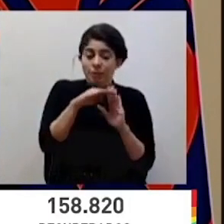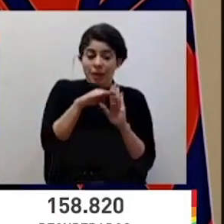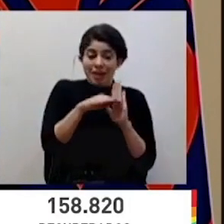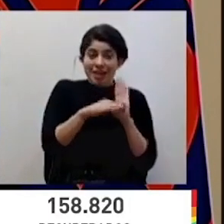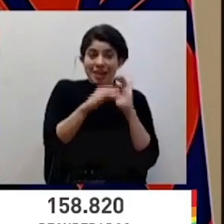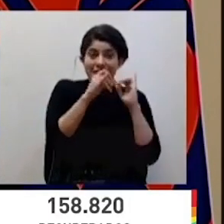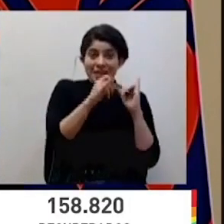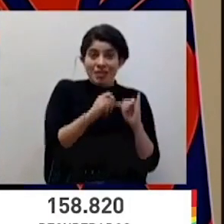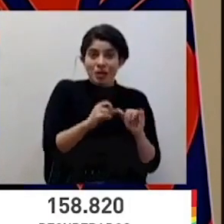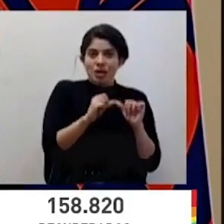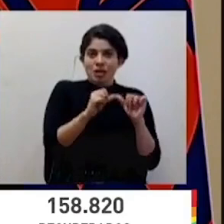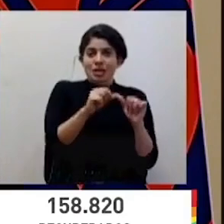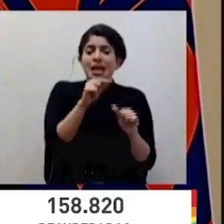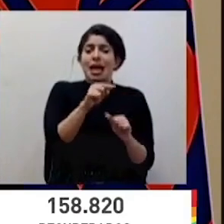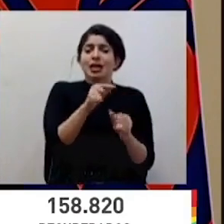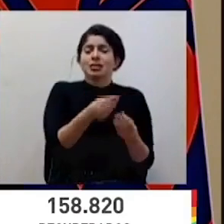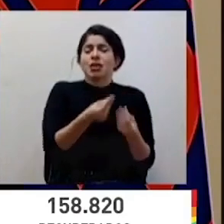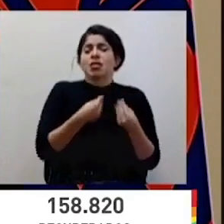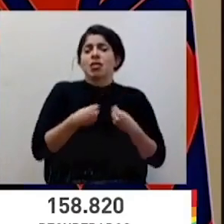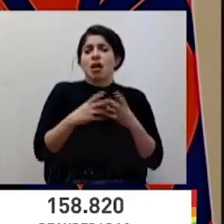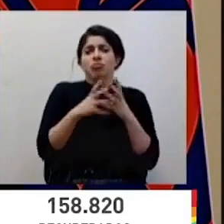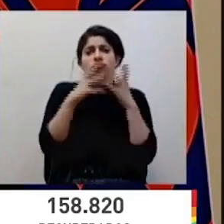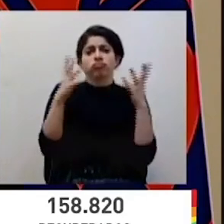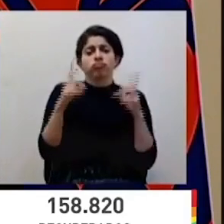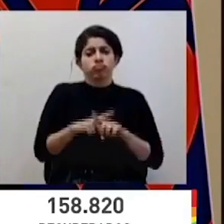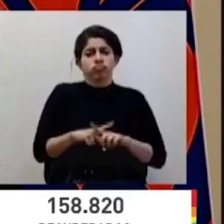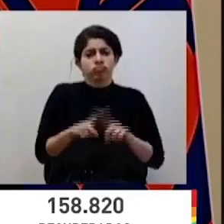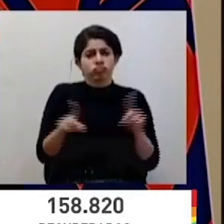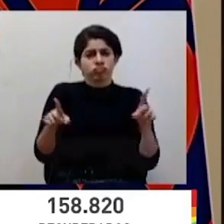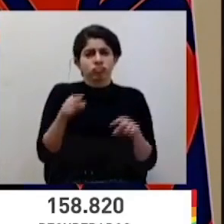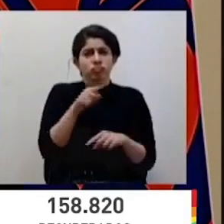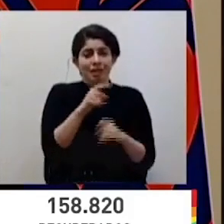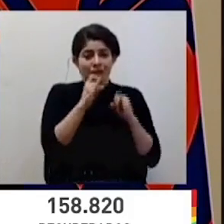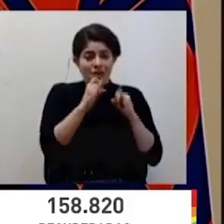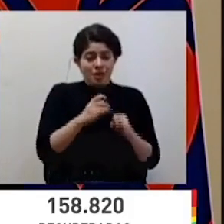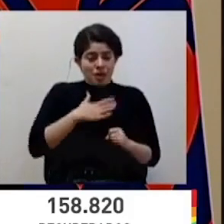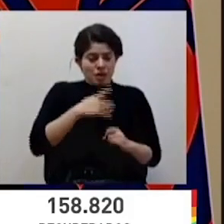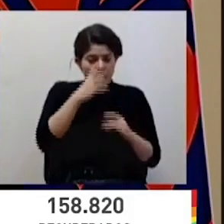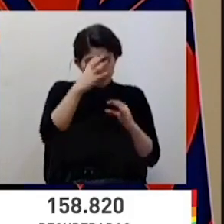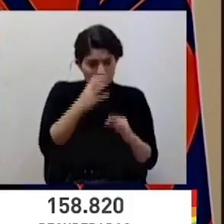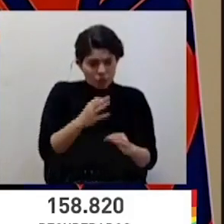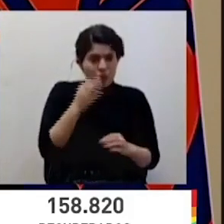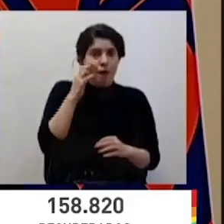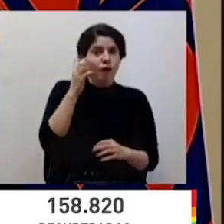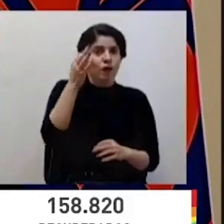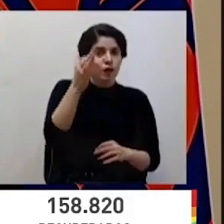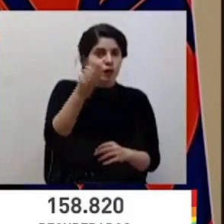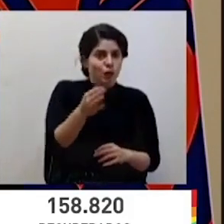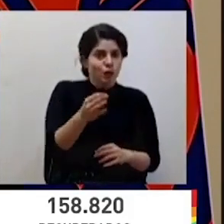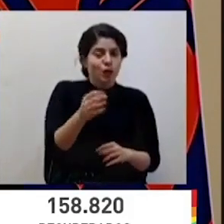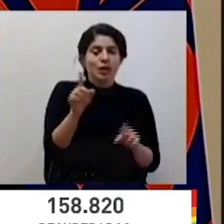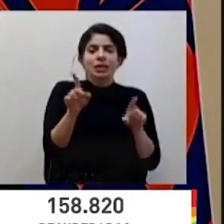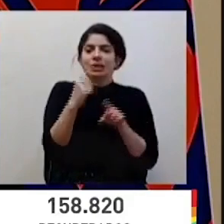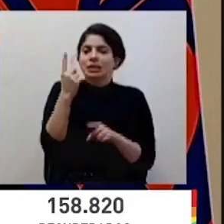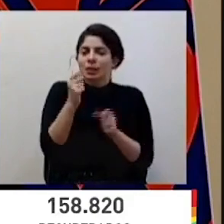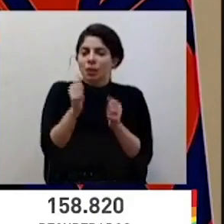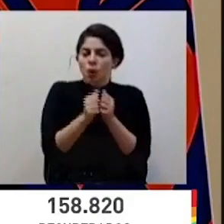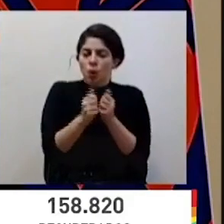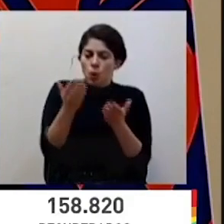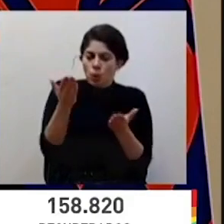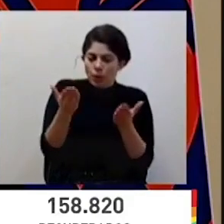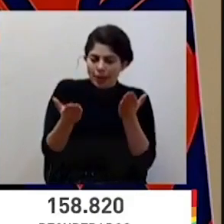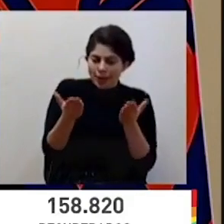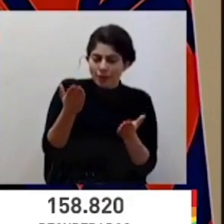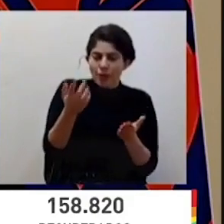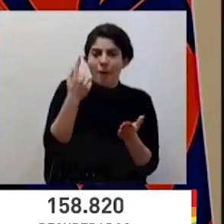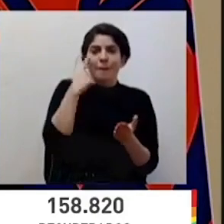individuales. Yo creo que eso es lo que va a marcar la diferencia en las decisiones que se tomen a futuro, siempre decisiones equilibradas para poder